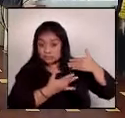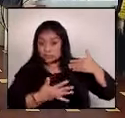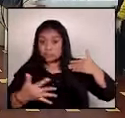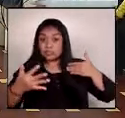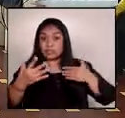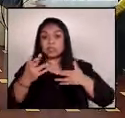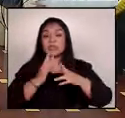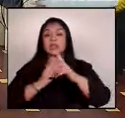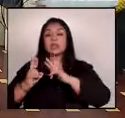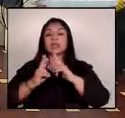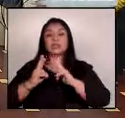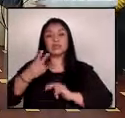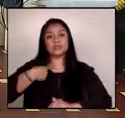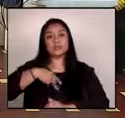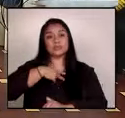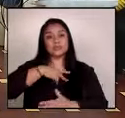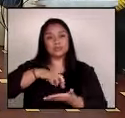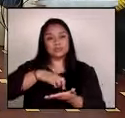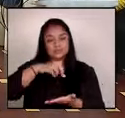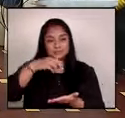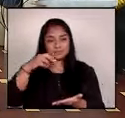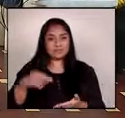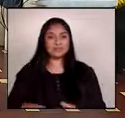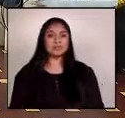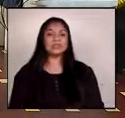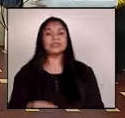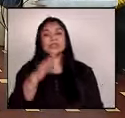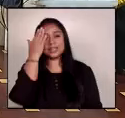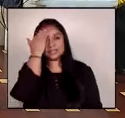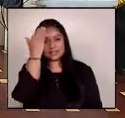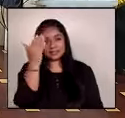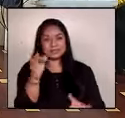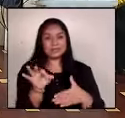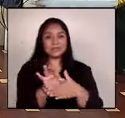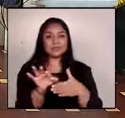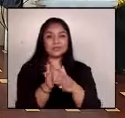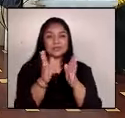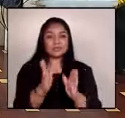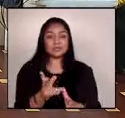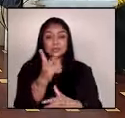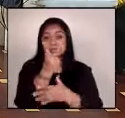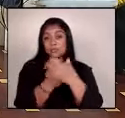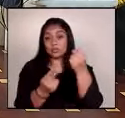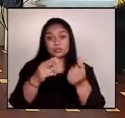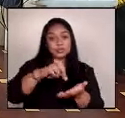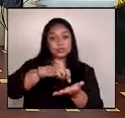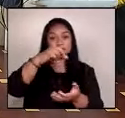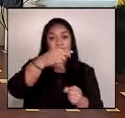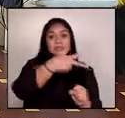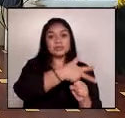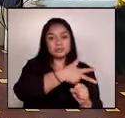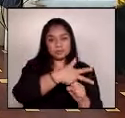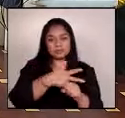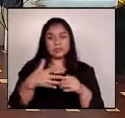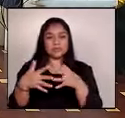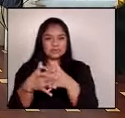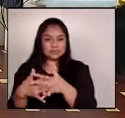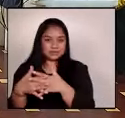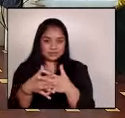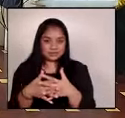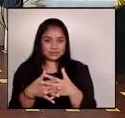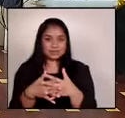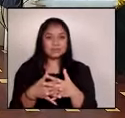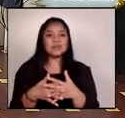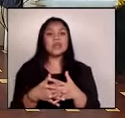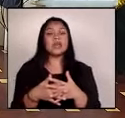entre nuestros países. Gracias a los funcionarios de ambos países, de la República de Guatemala y de los Estados Unidos de América,